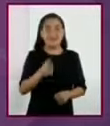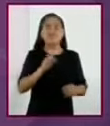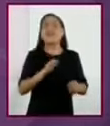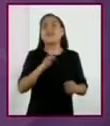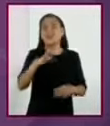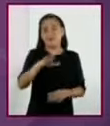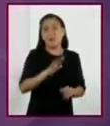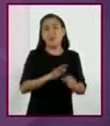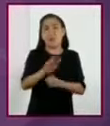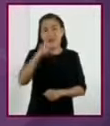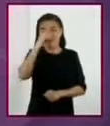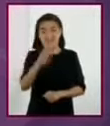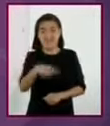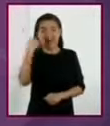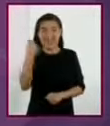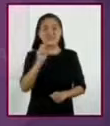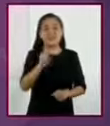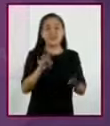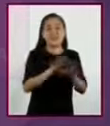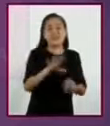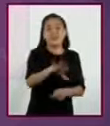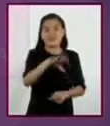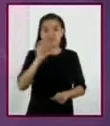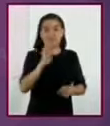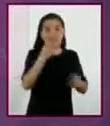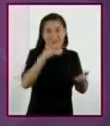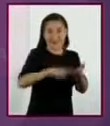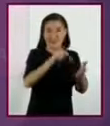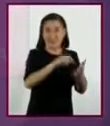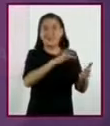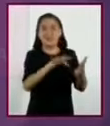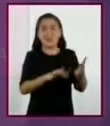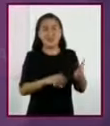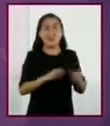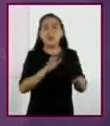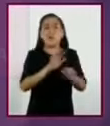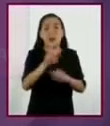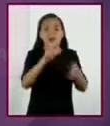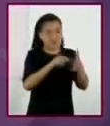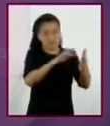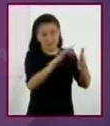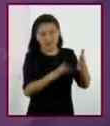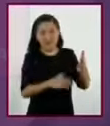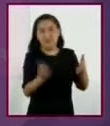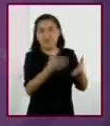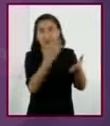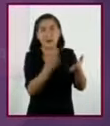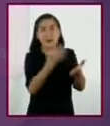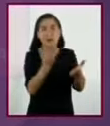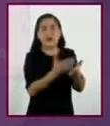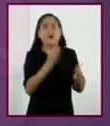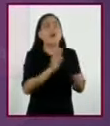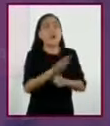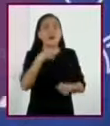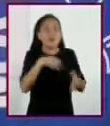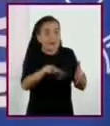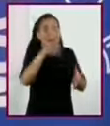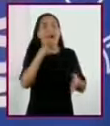encontrar lo que quiero en el texto? ¿Y en qué parte del texto puedo encontrar lo que quiero?